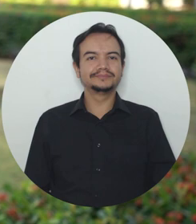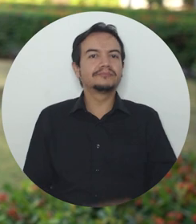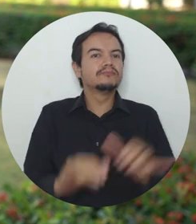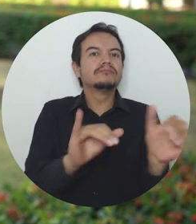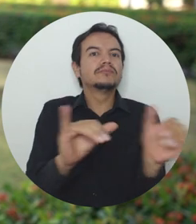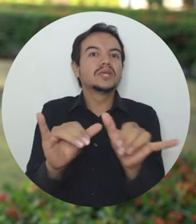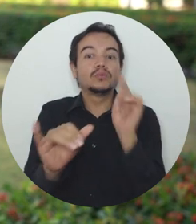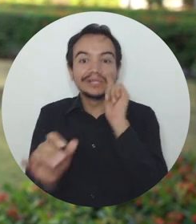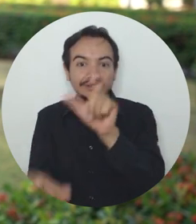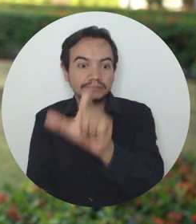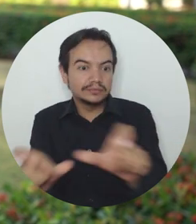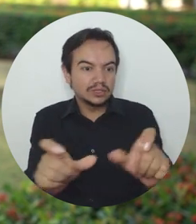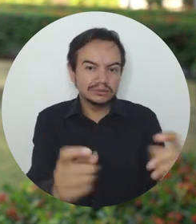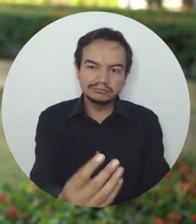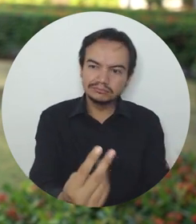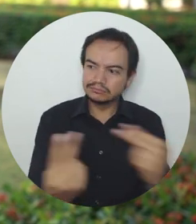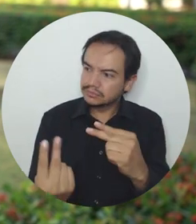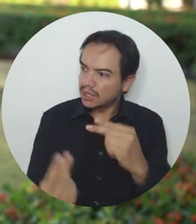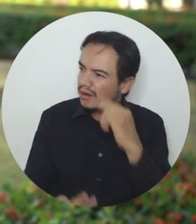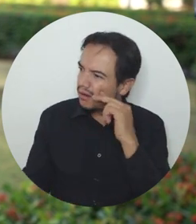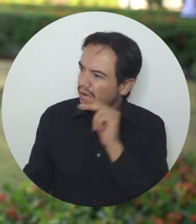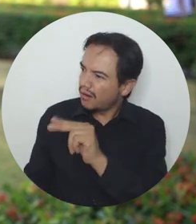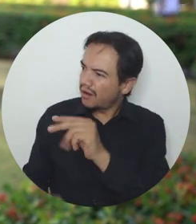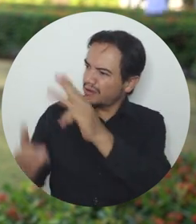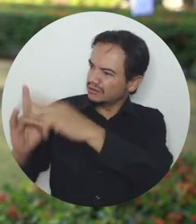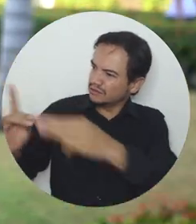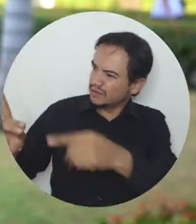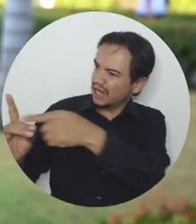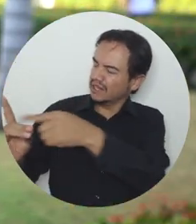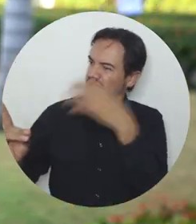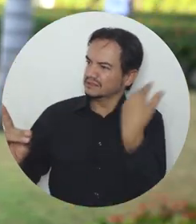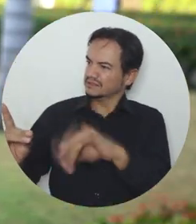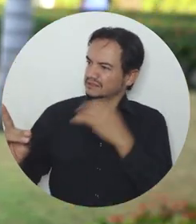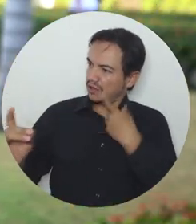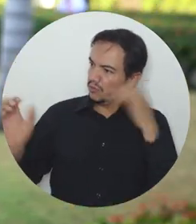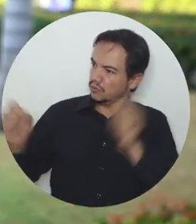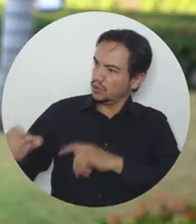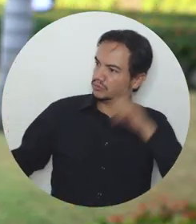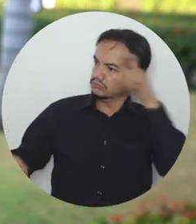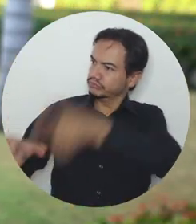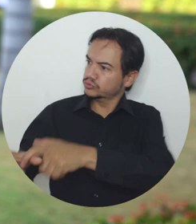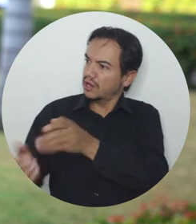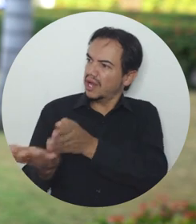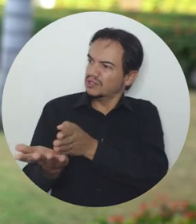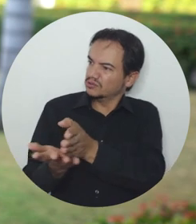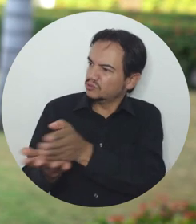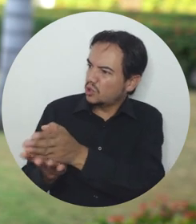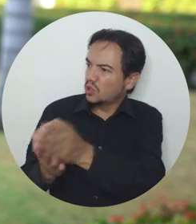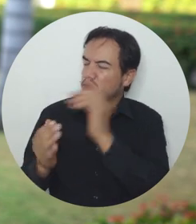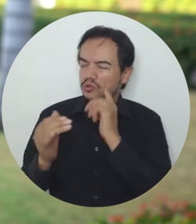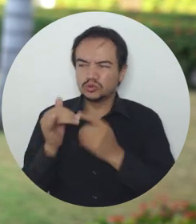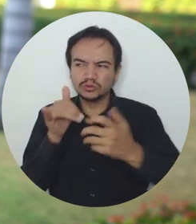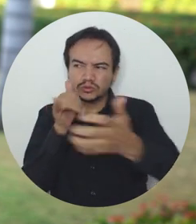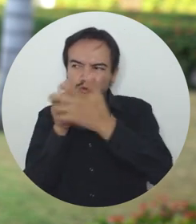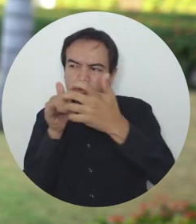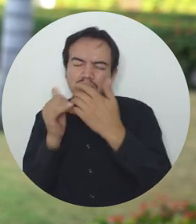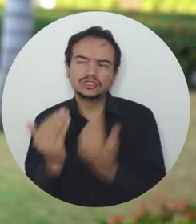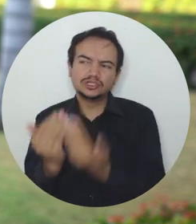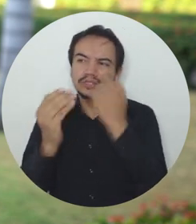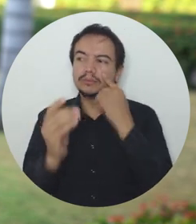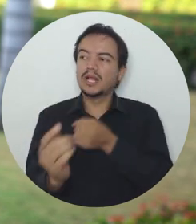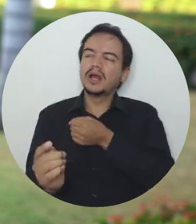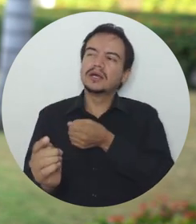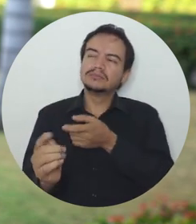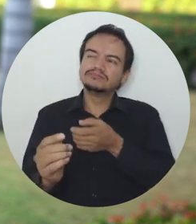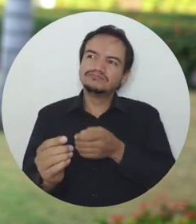garantía para que la sociedad vea que aquí en la Universidad del Magdalena tiene una oportunidad de formarse en un área tan importante para el